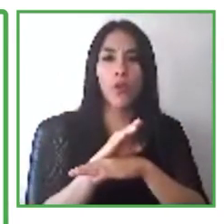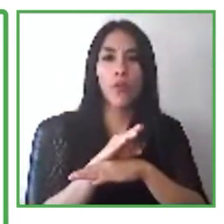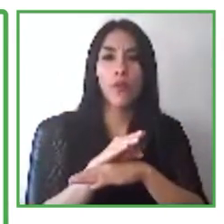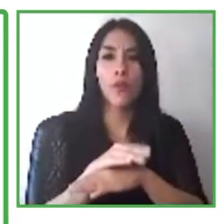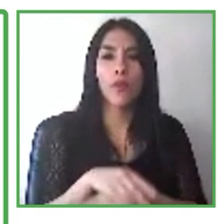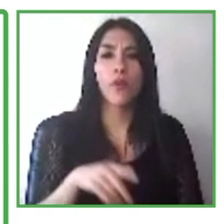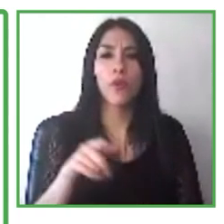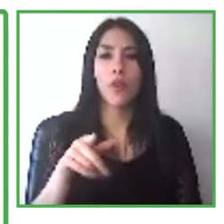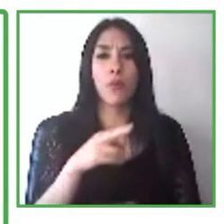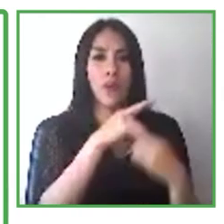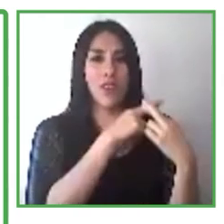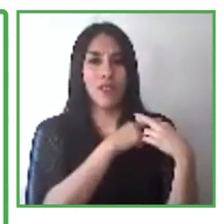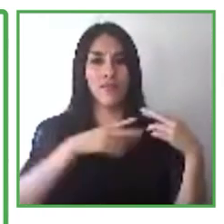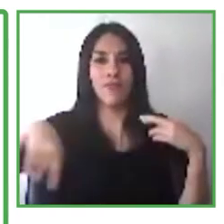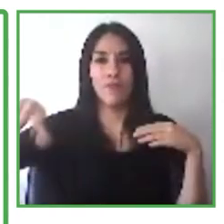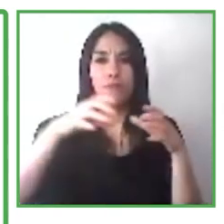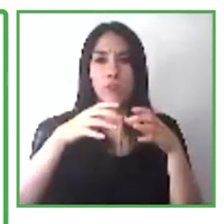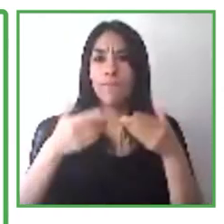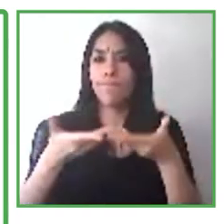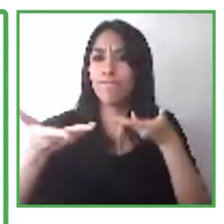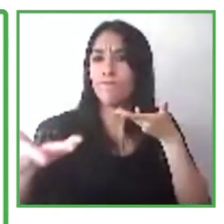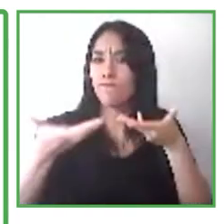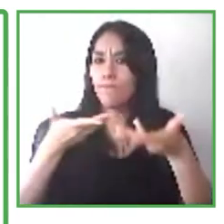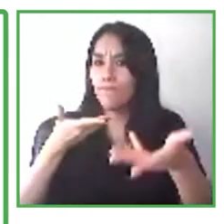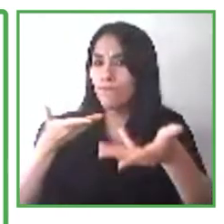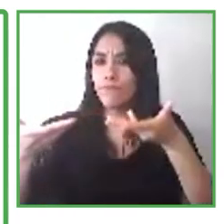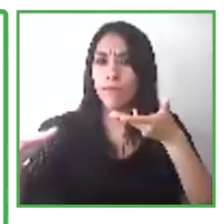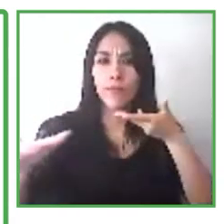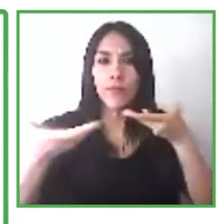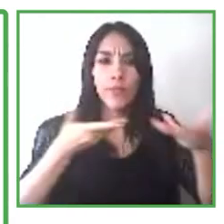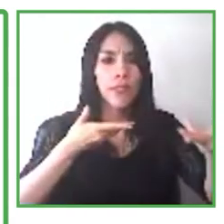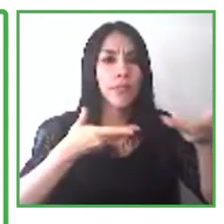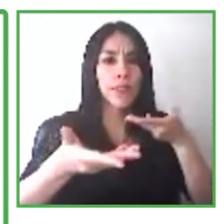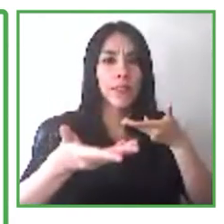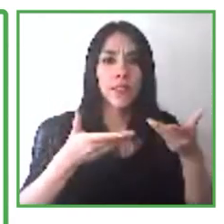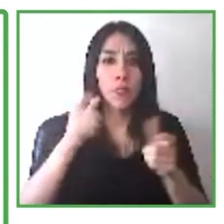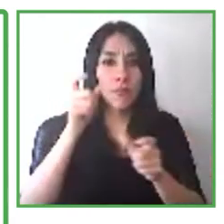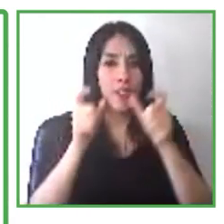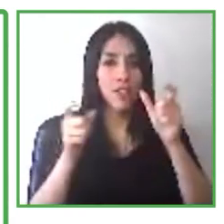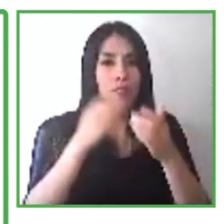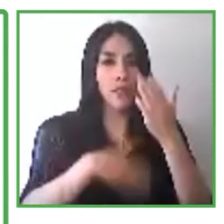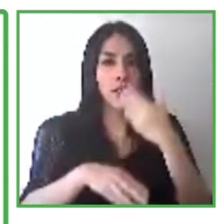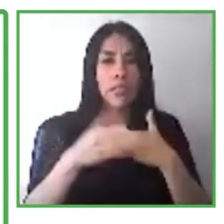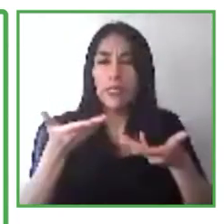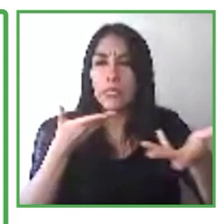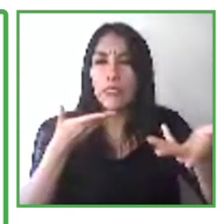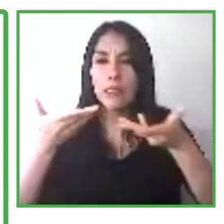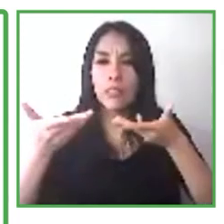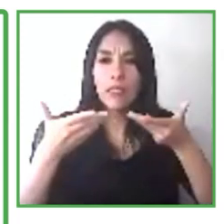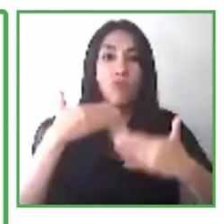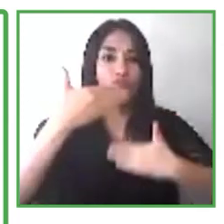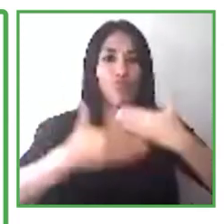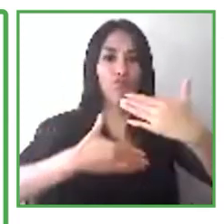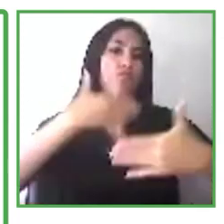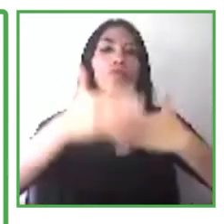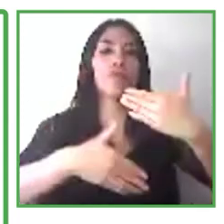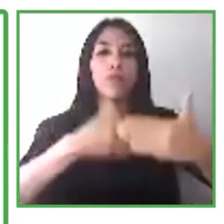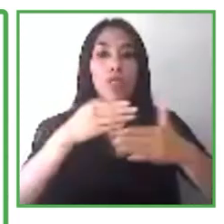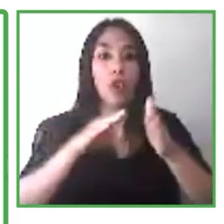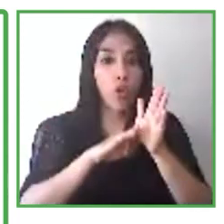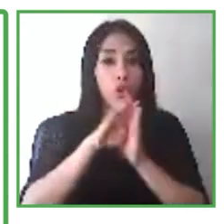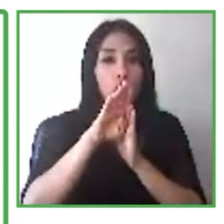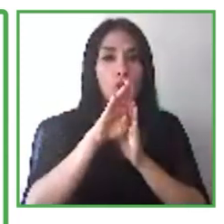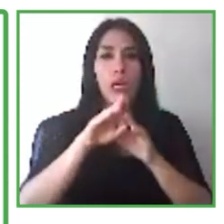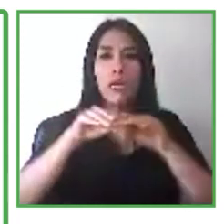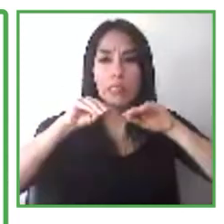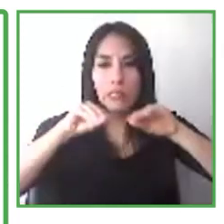puertas a nuestros participantes para desarrollar capacitación y habilidades que son relevantes para sus comunidades y para su